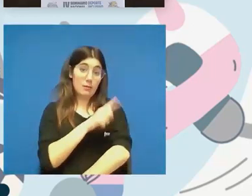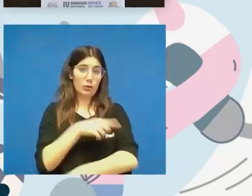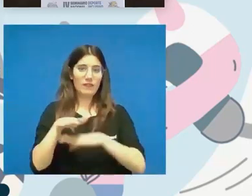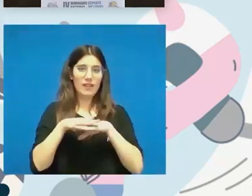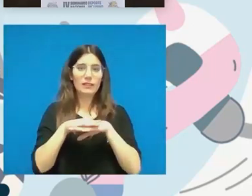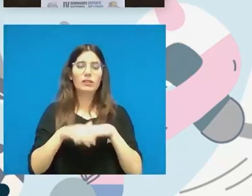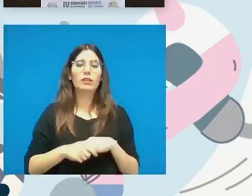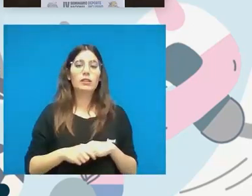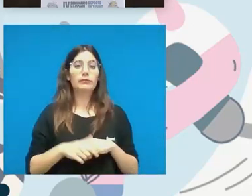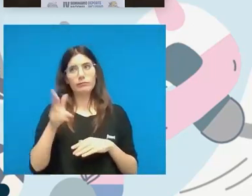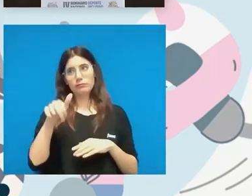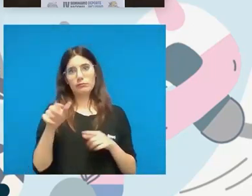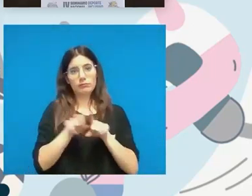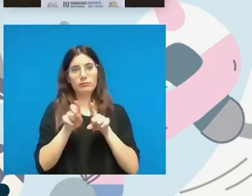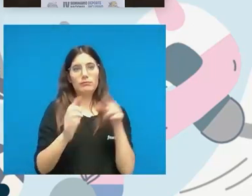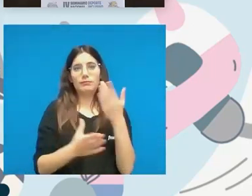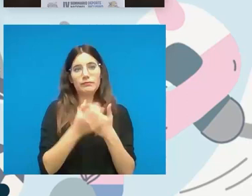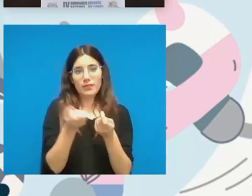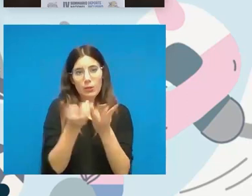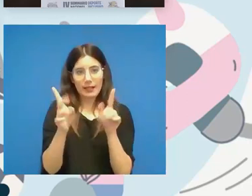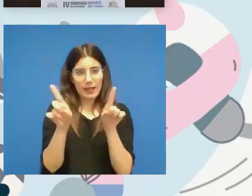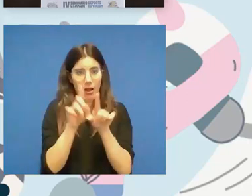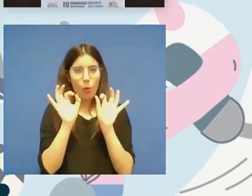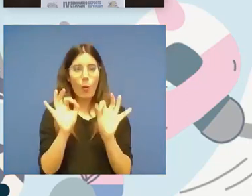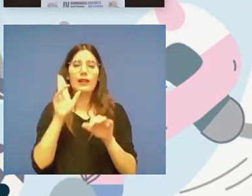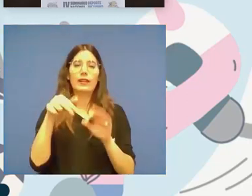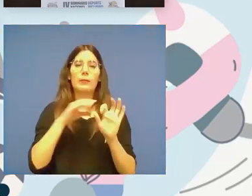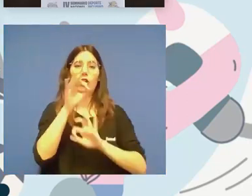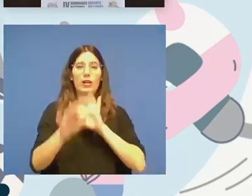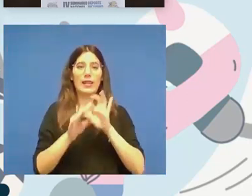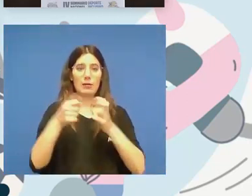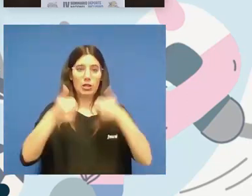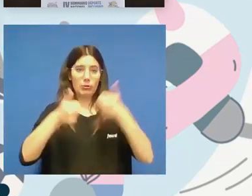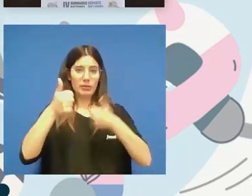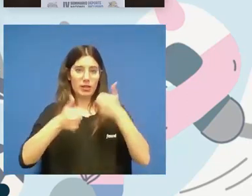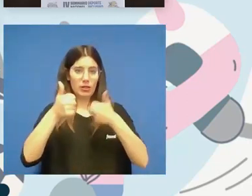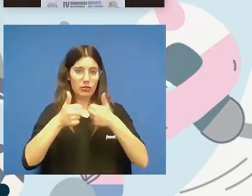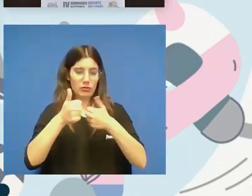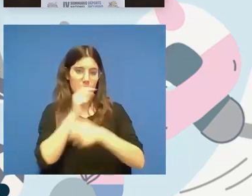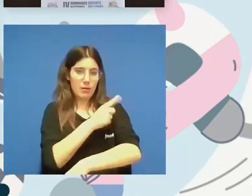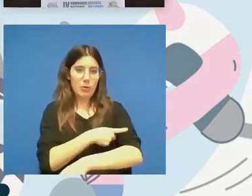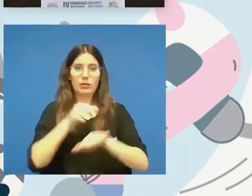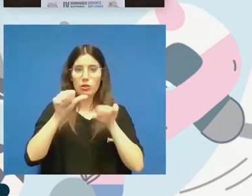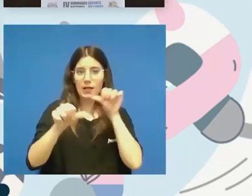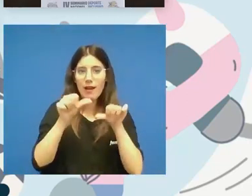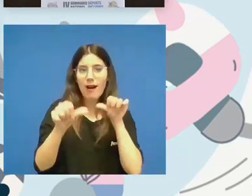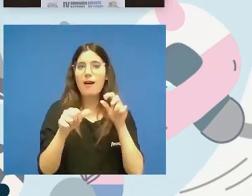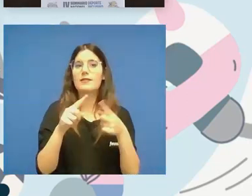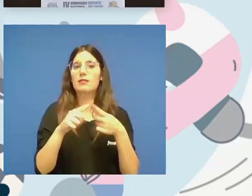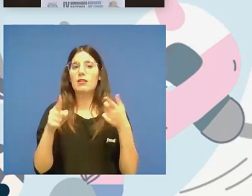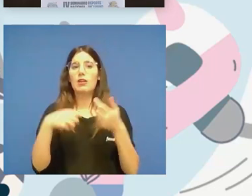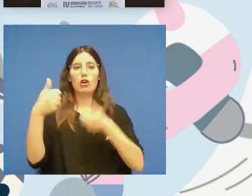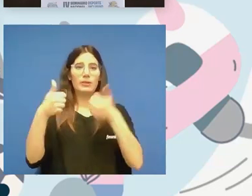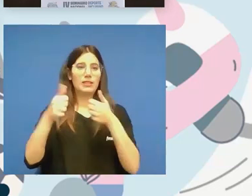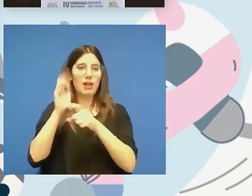como no como cualquier federación deportiva organizamos la competición deportiva ligas competitividad entre